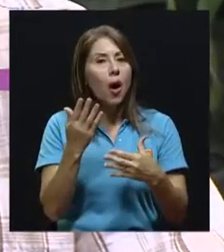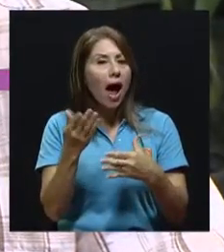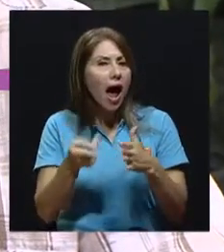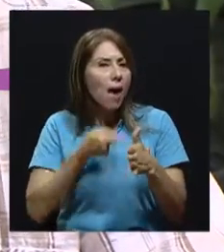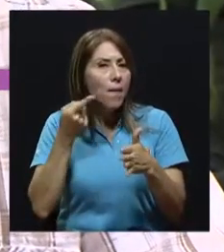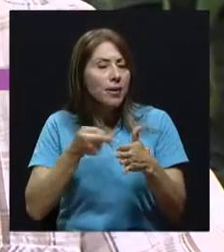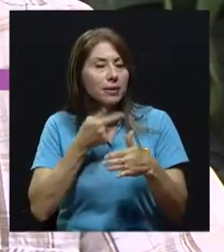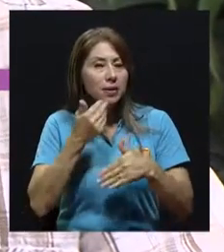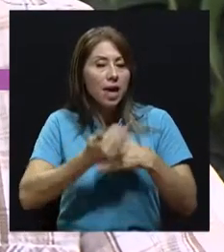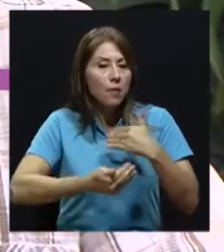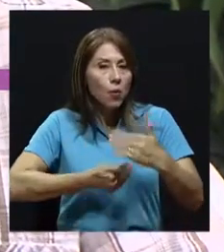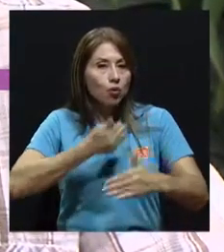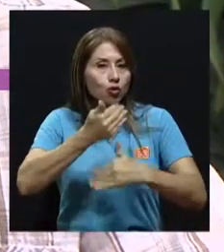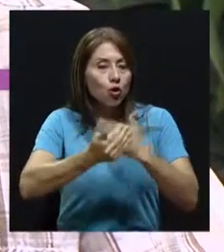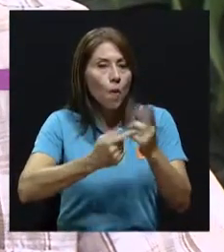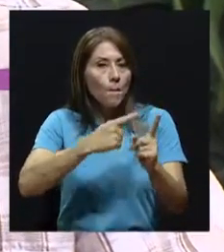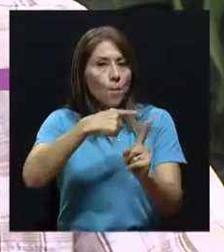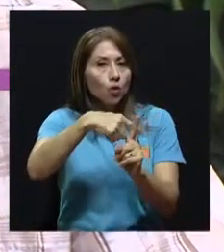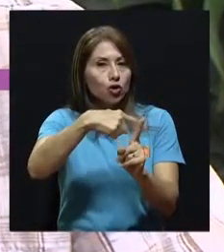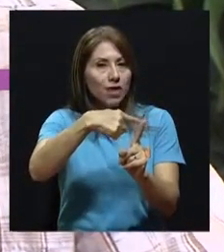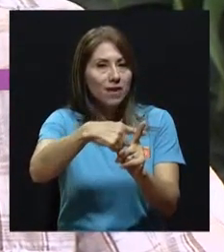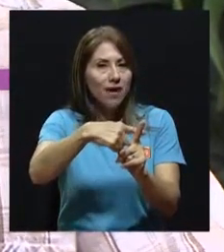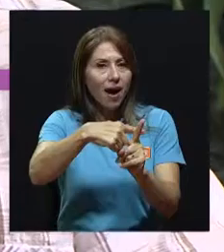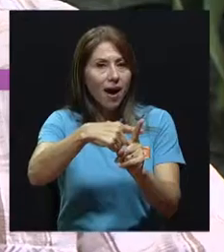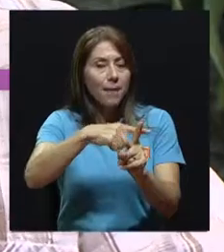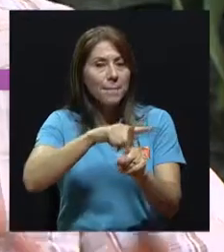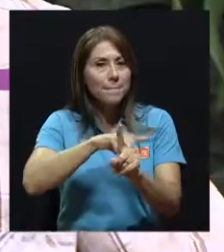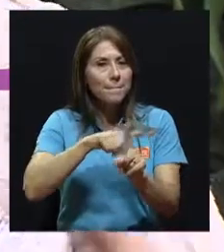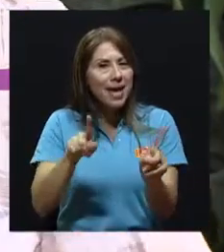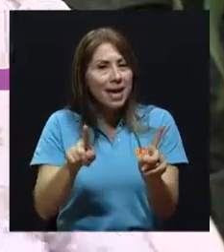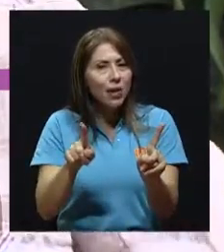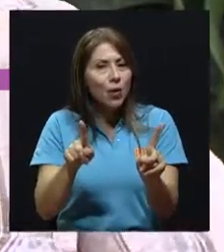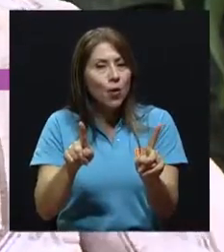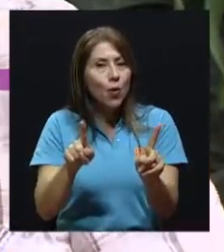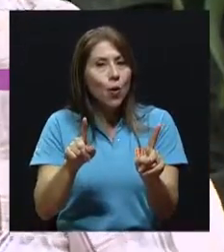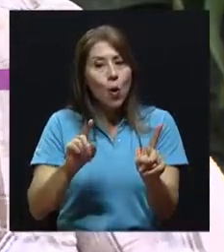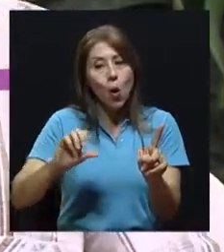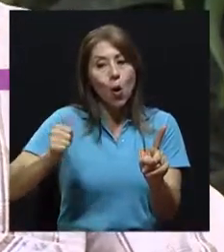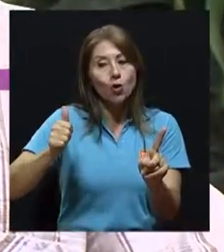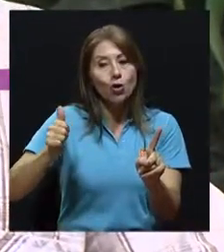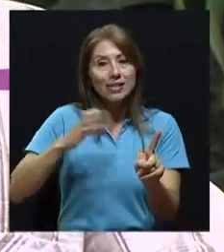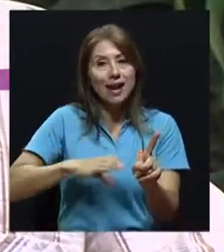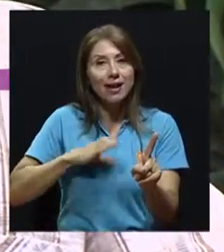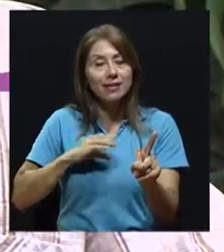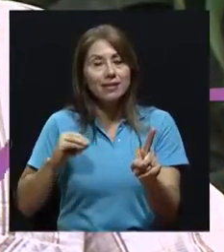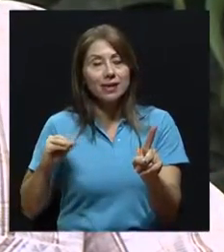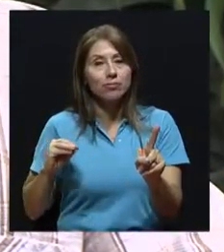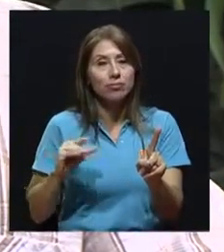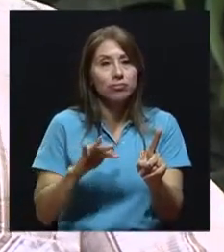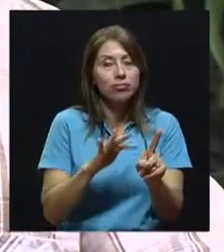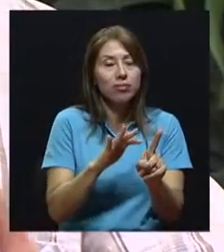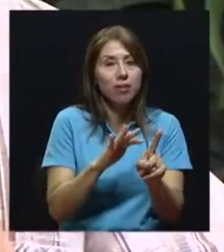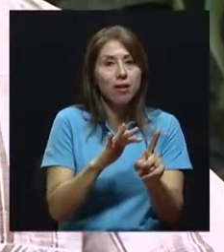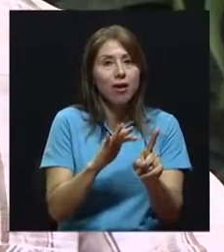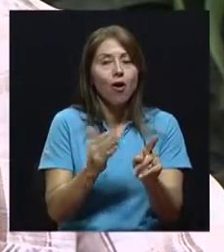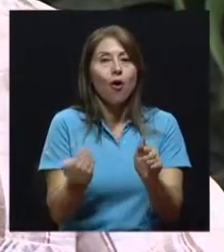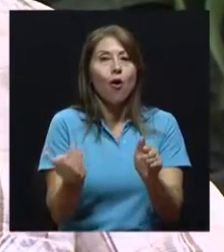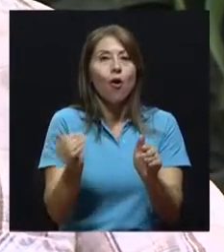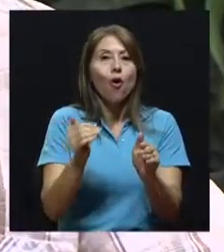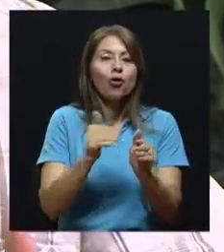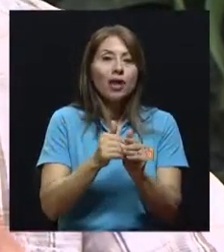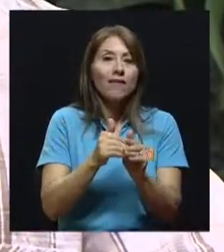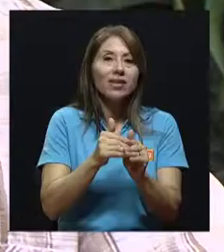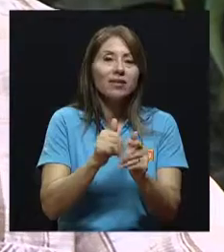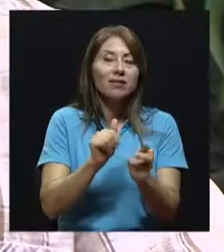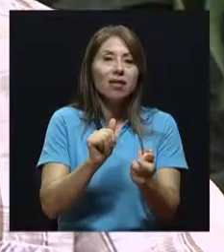positiva, pero conforme se dan otra serie de factores que convergen, la situación otra vez empieza